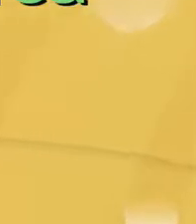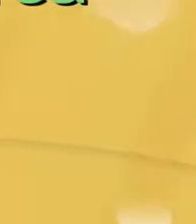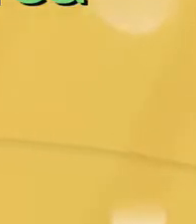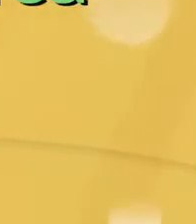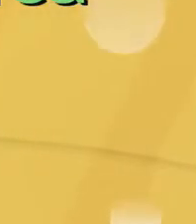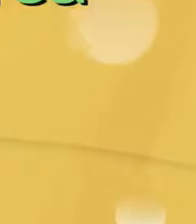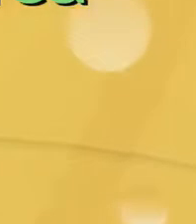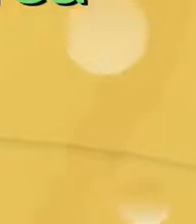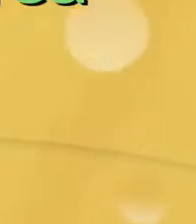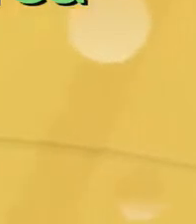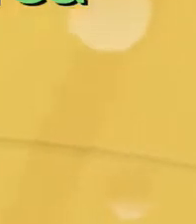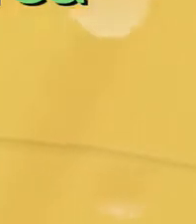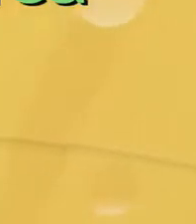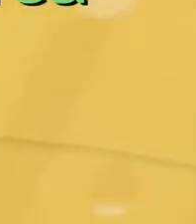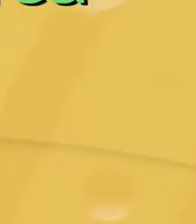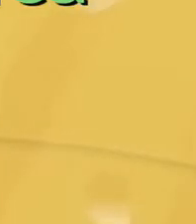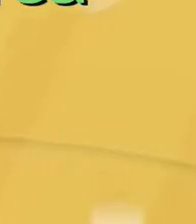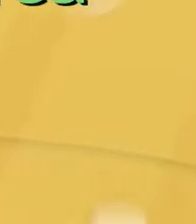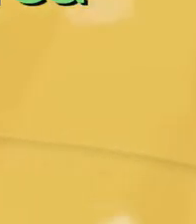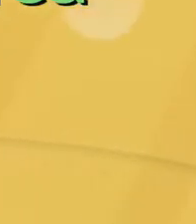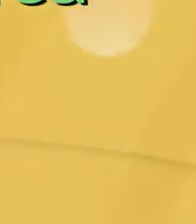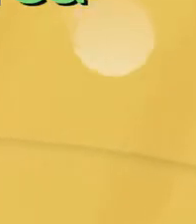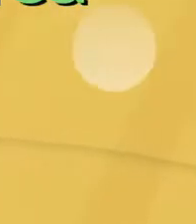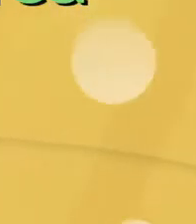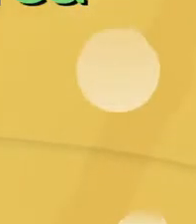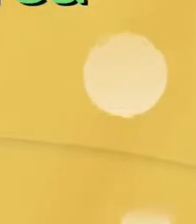permitan encontrar su perímetro y área.